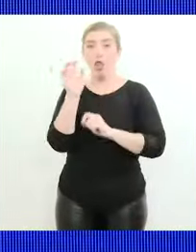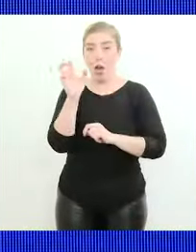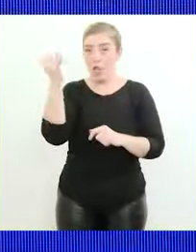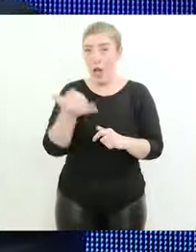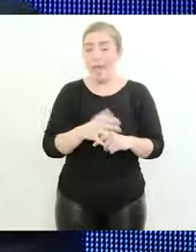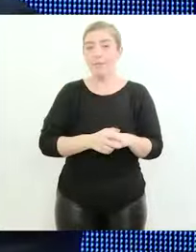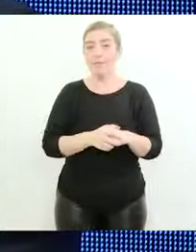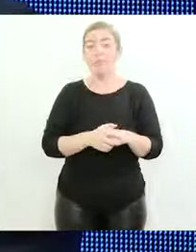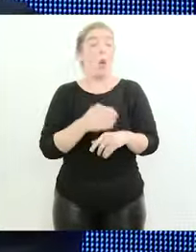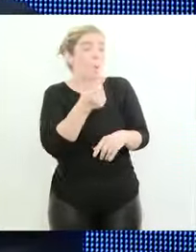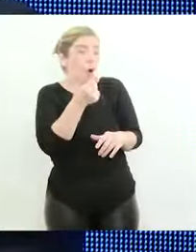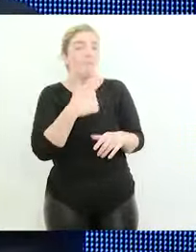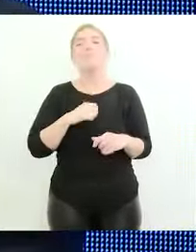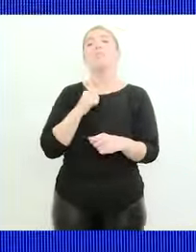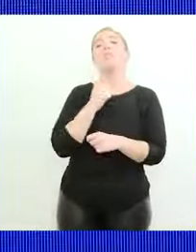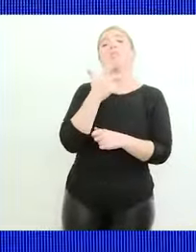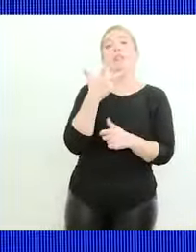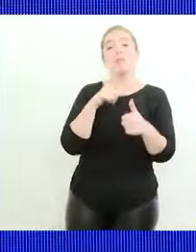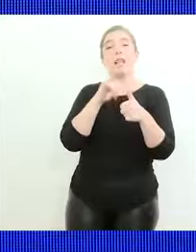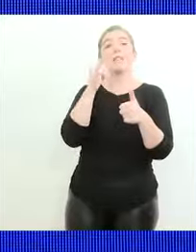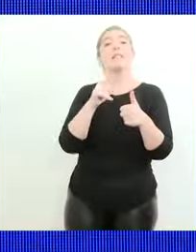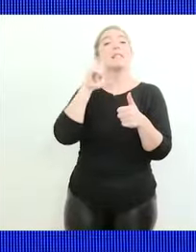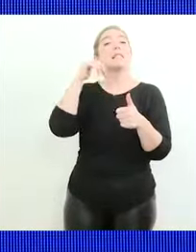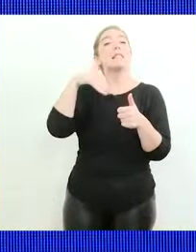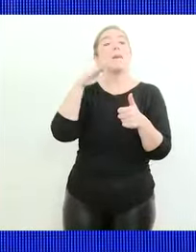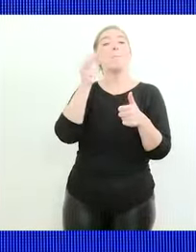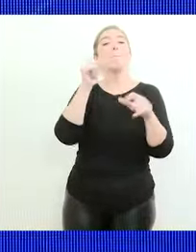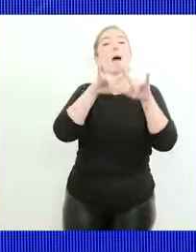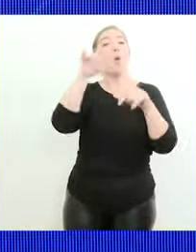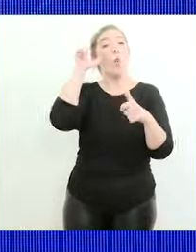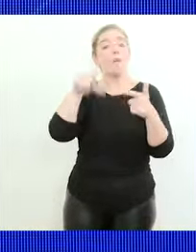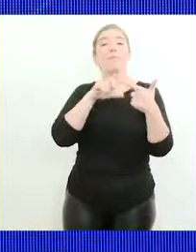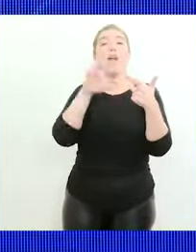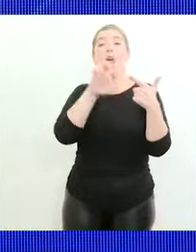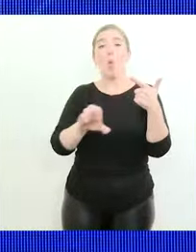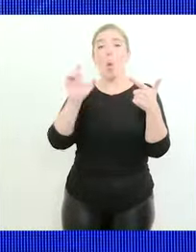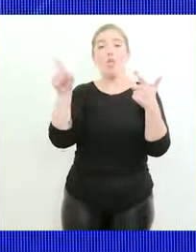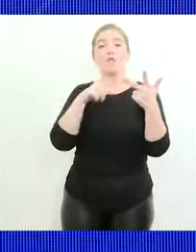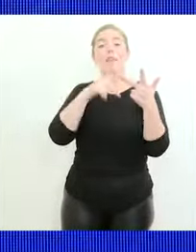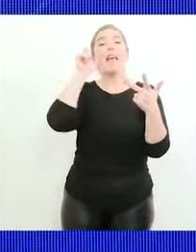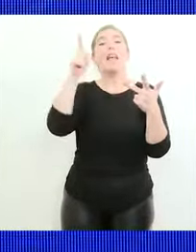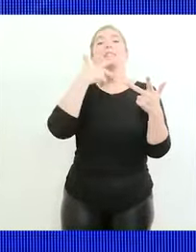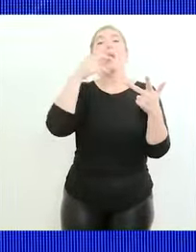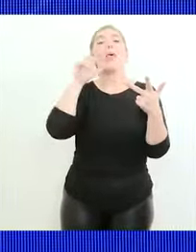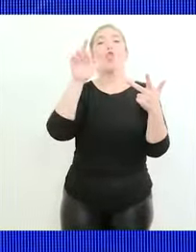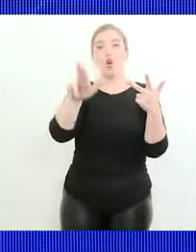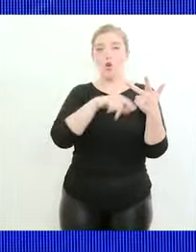tres Zimbabue Ecuador y El Salvador